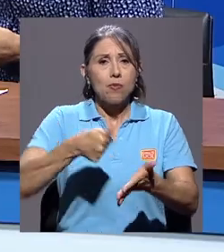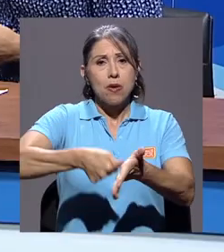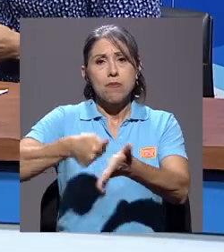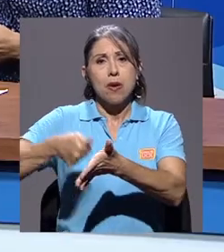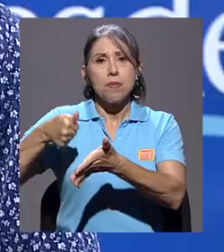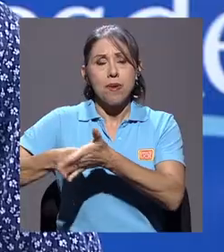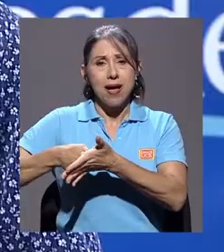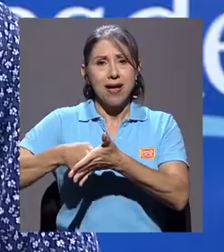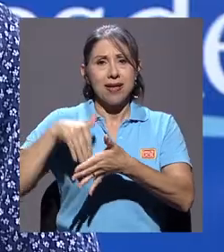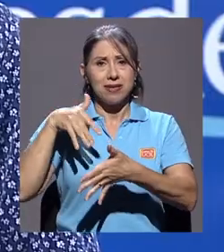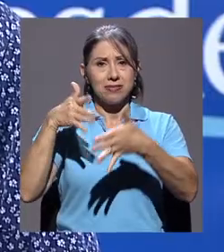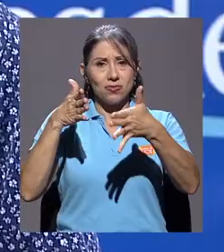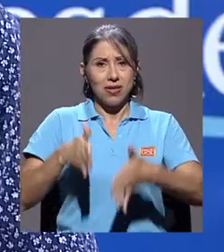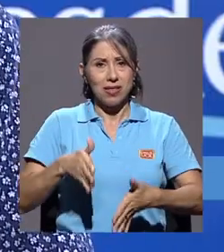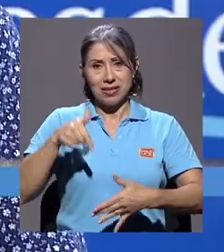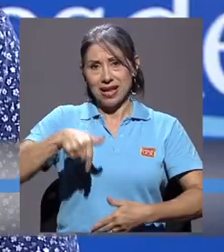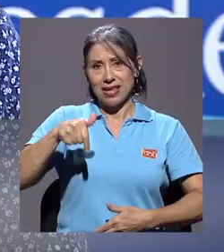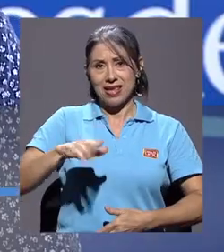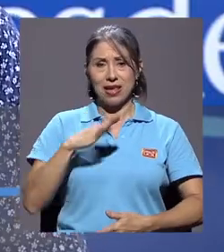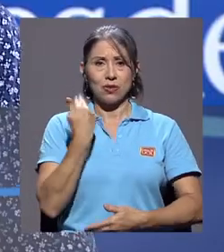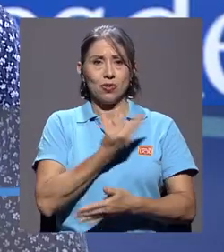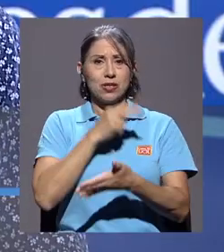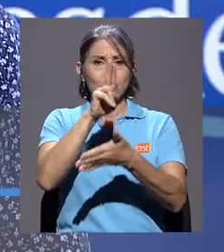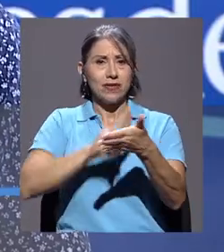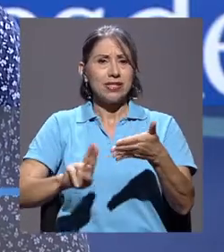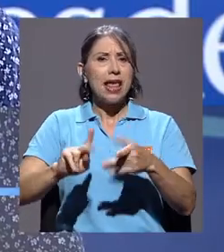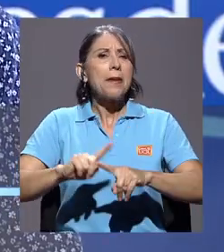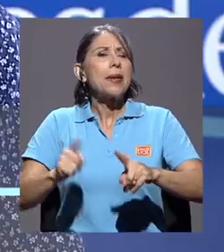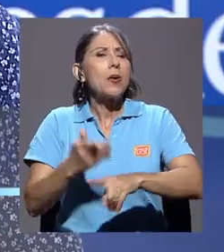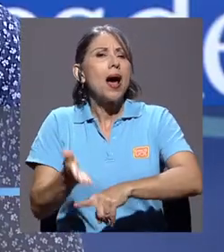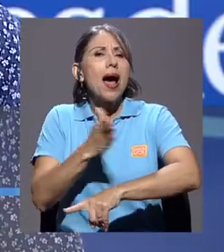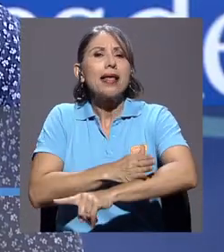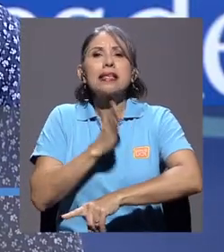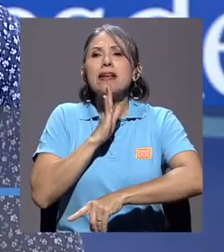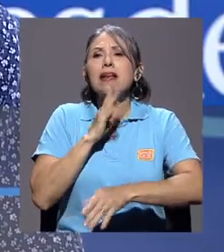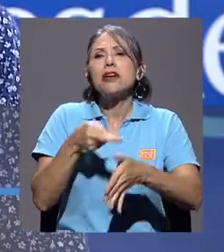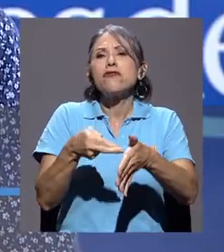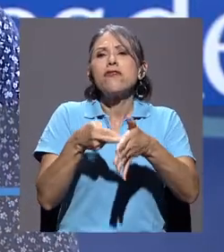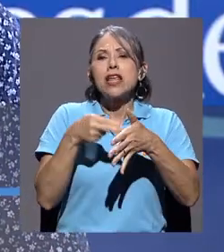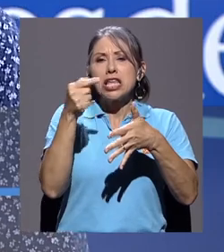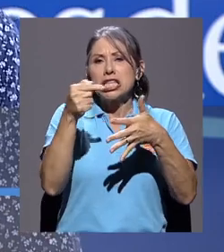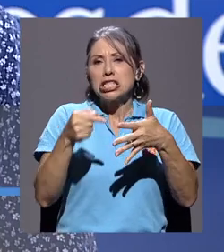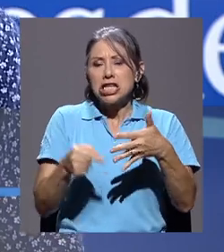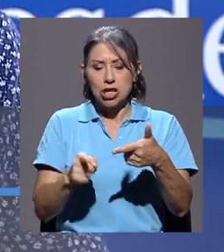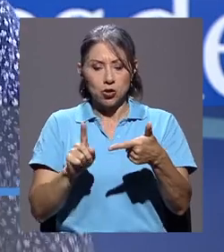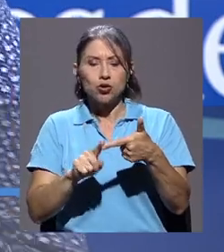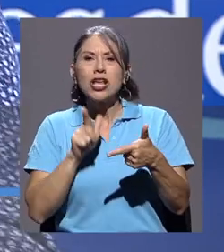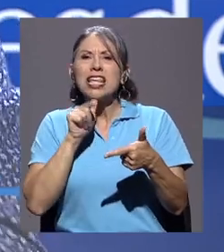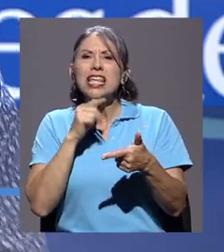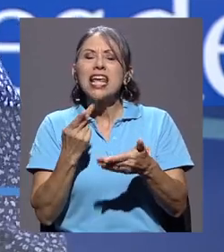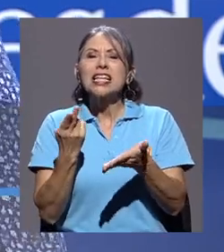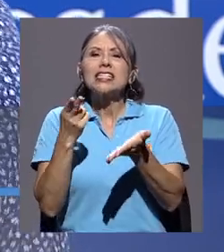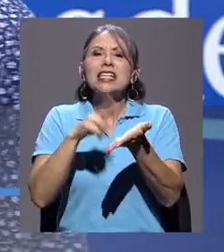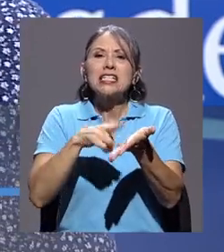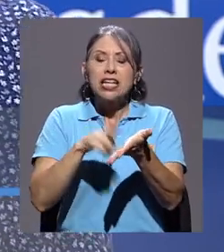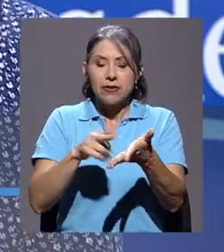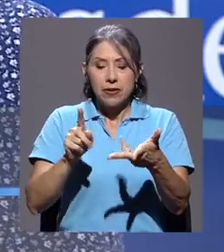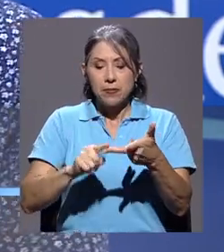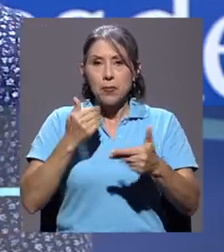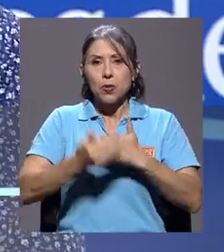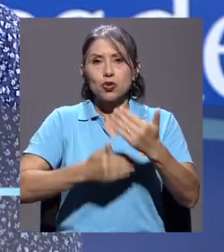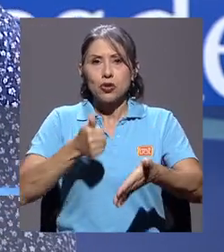nuestra universidad, pero antes de hablar de requisitos y de quiénes se inscriben y cómo se hace todo el proceso ya de ir a votar,